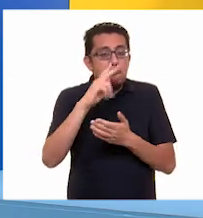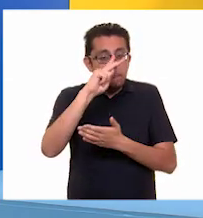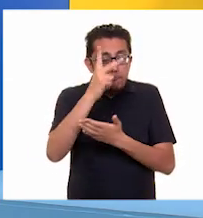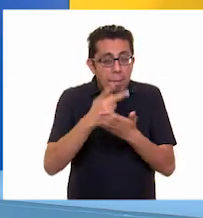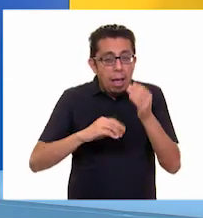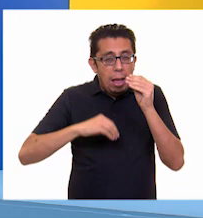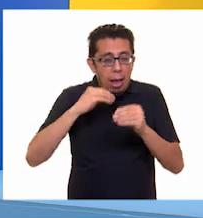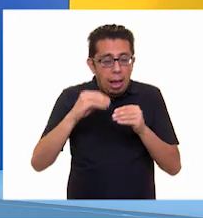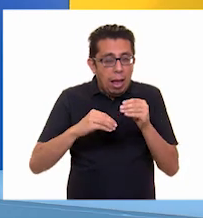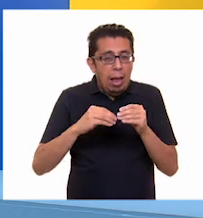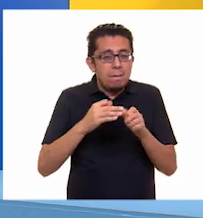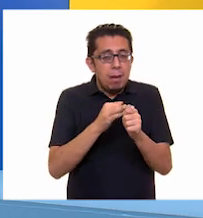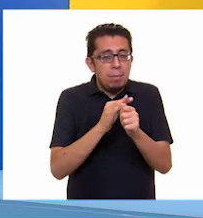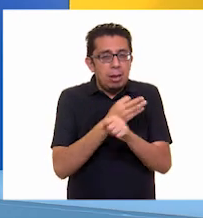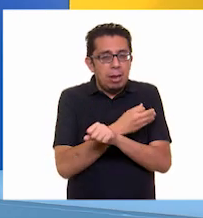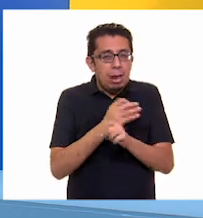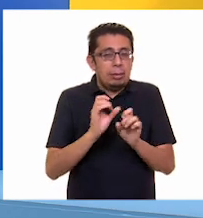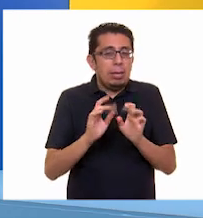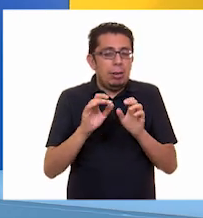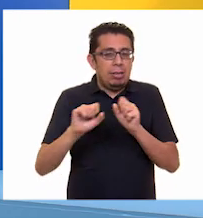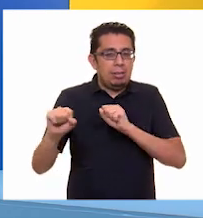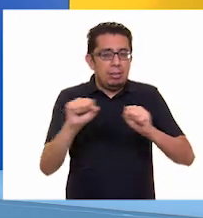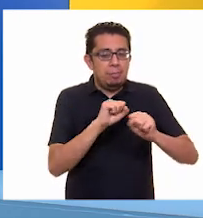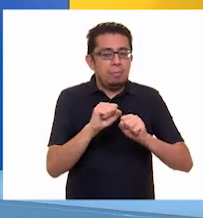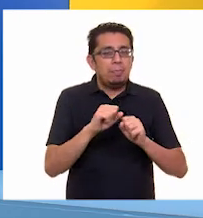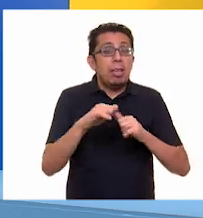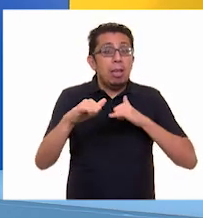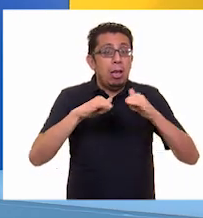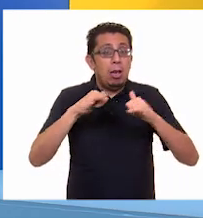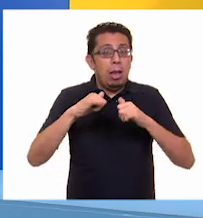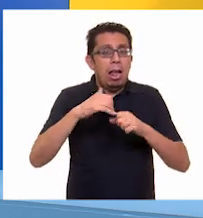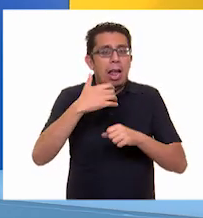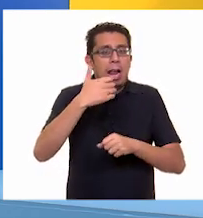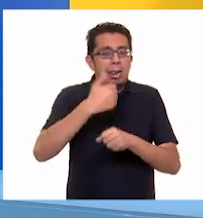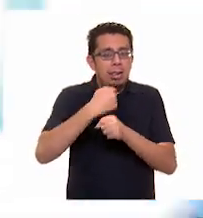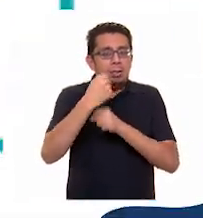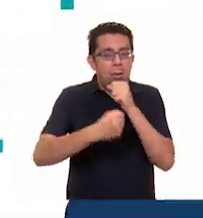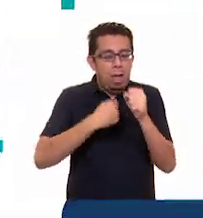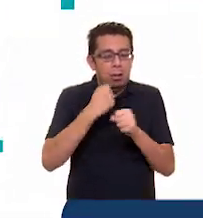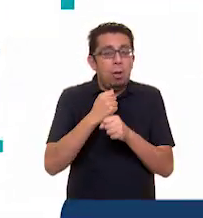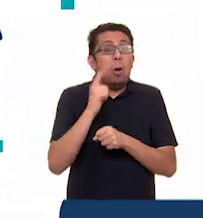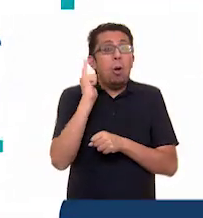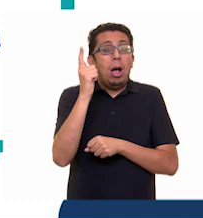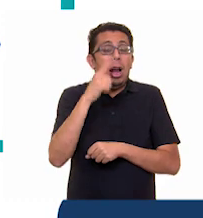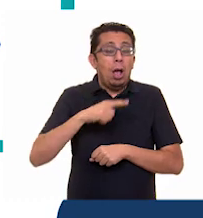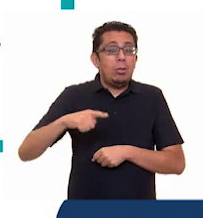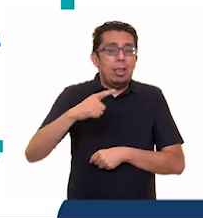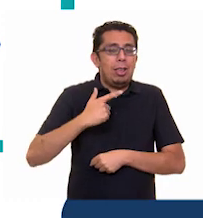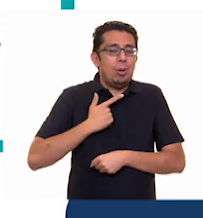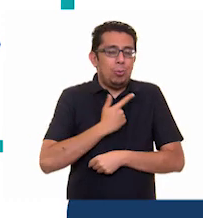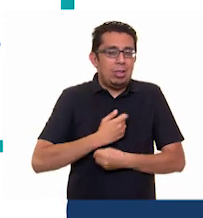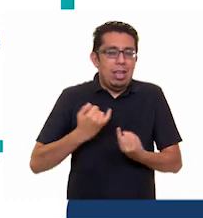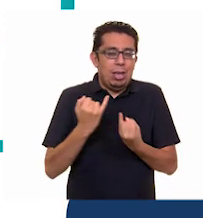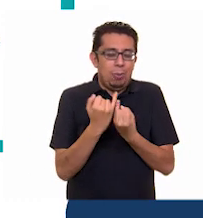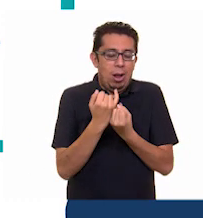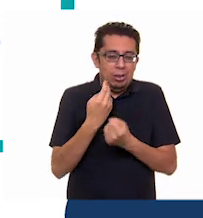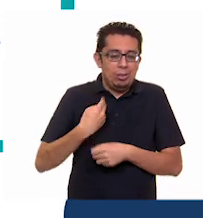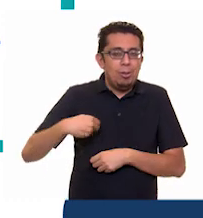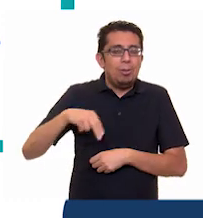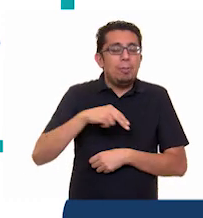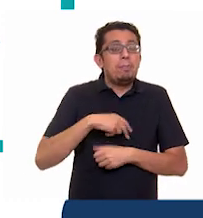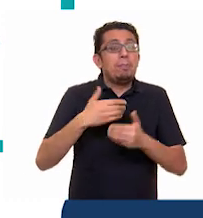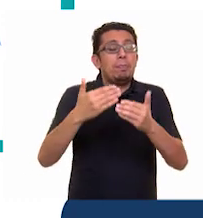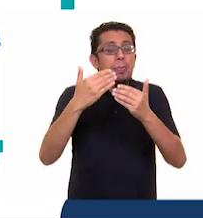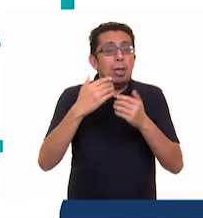Sismos de Geografía Sexto Grado. Espero que lo hayan disfrutado tanto como nosotros. A continuación, lengua